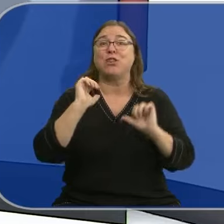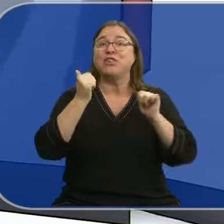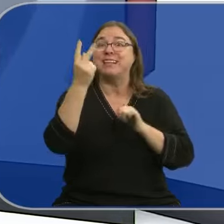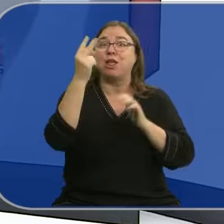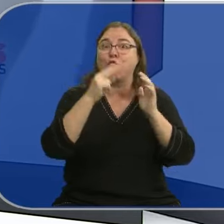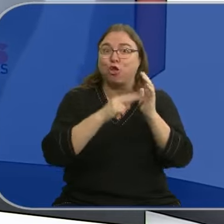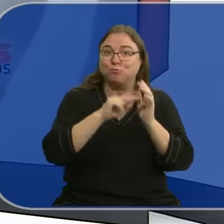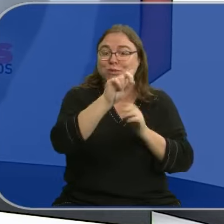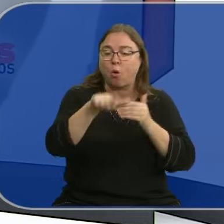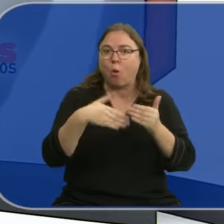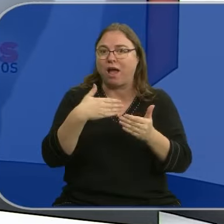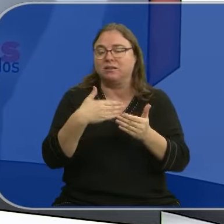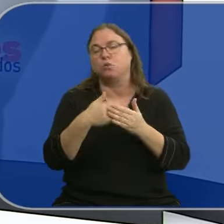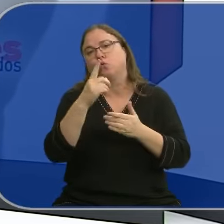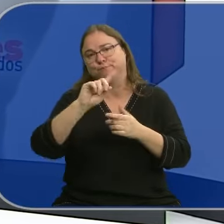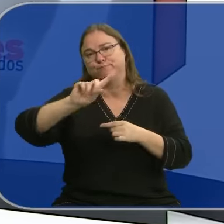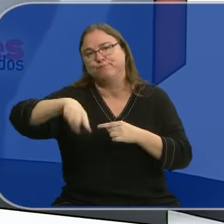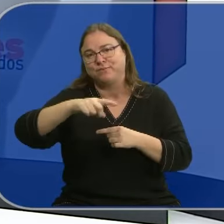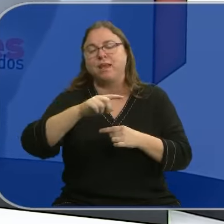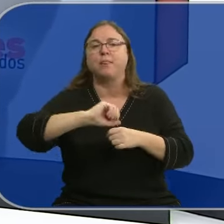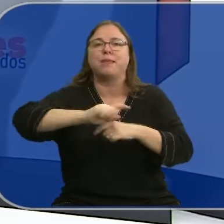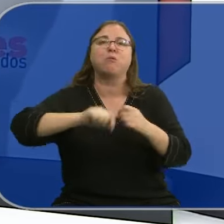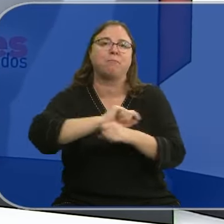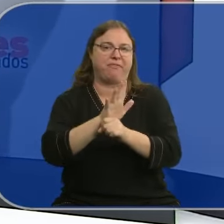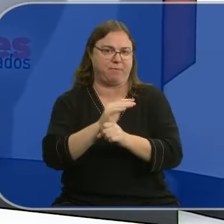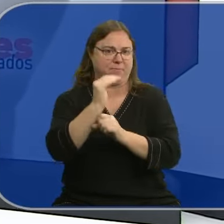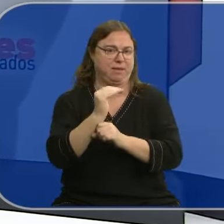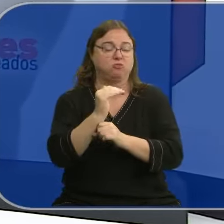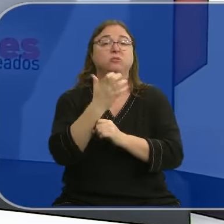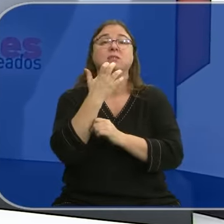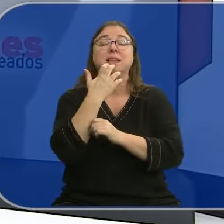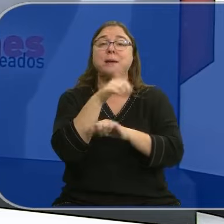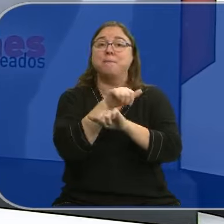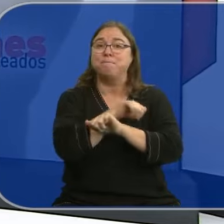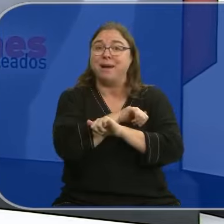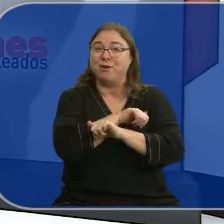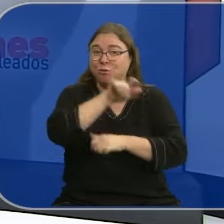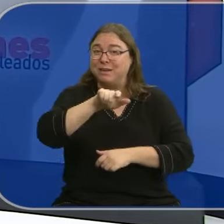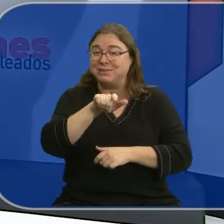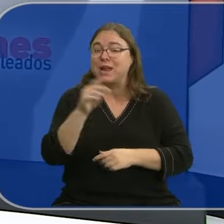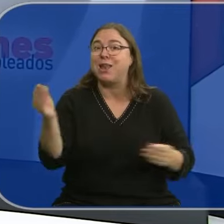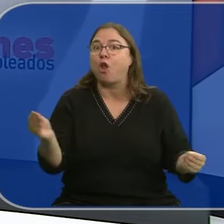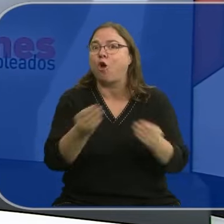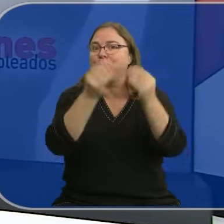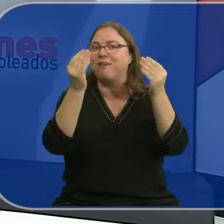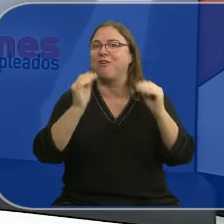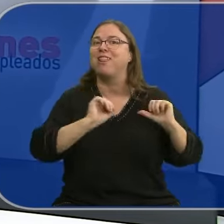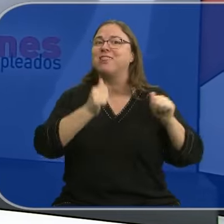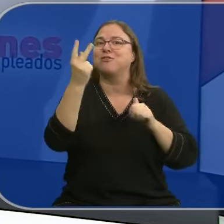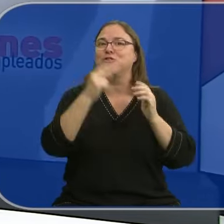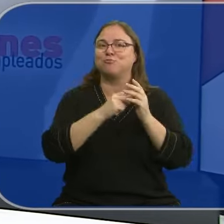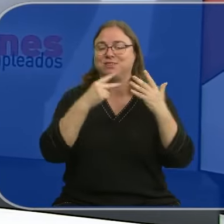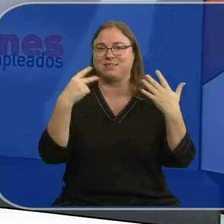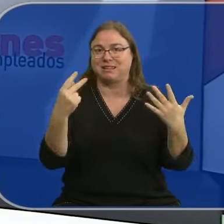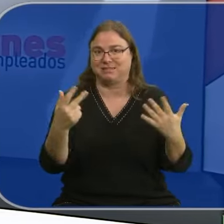2001, exceptuando el año de la pospandemia. Además, la cifra total de parados es la mejor desde 2007. Esta situación del desempleo